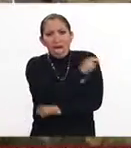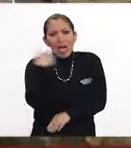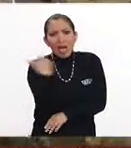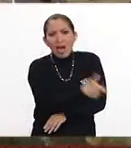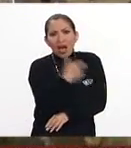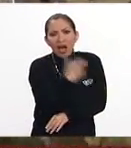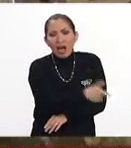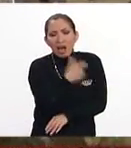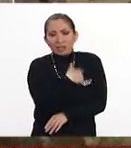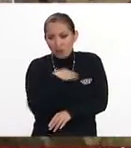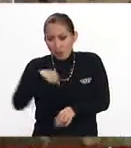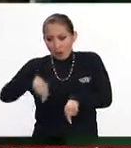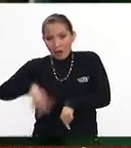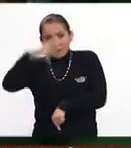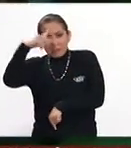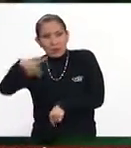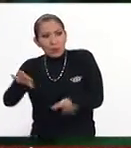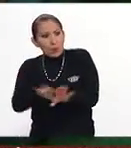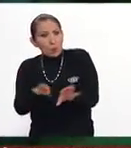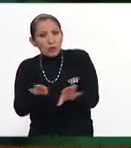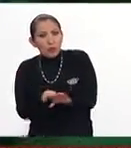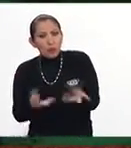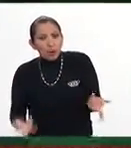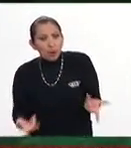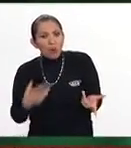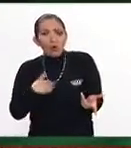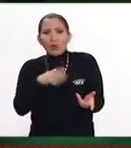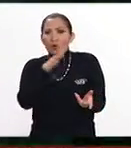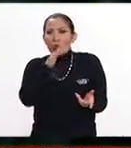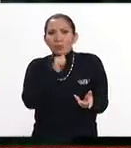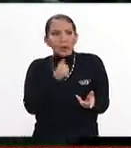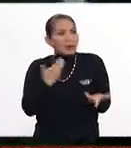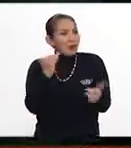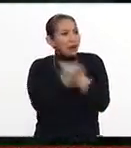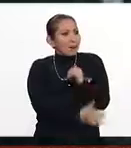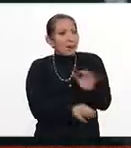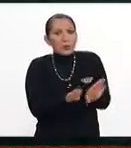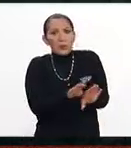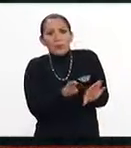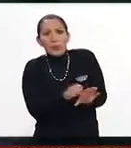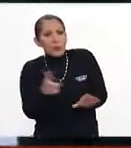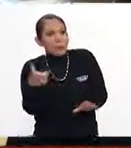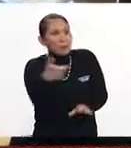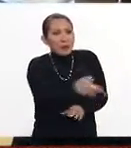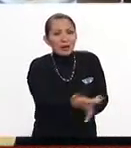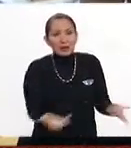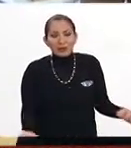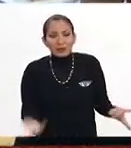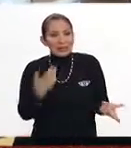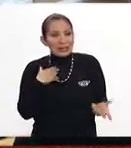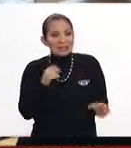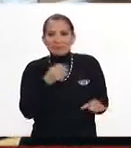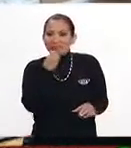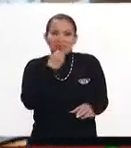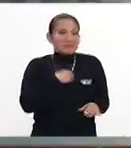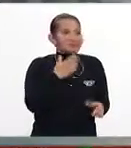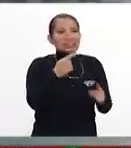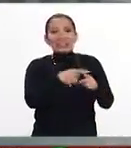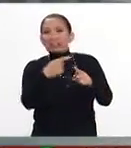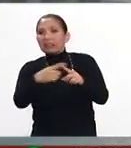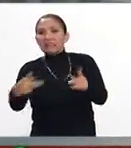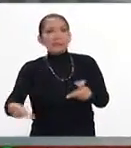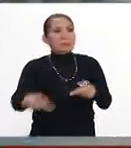no pudiste continuar con los pagos, o porque no vas a querer ya terminarlo de pagar, pues hay que traspasarlo, hay que